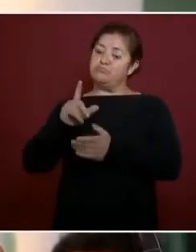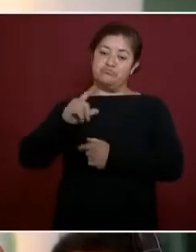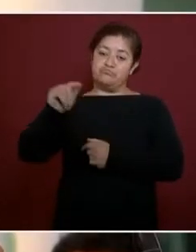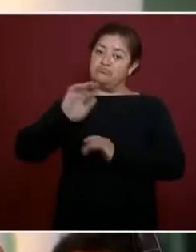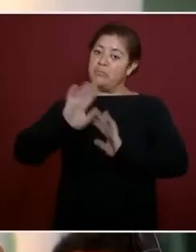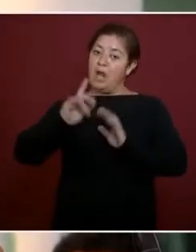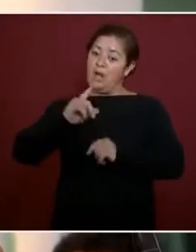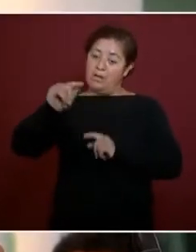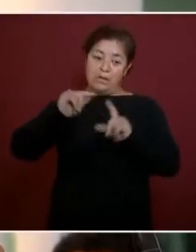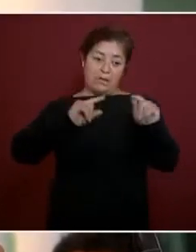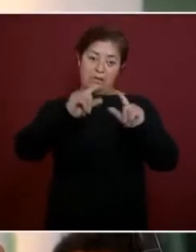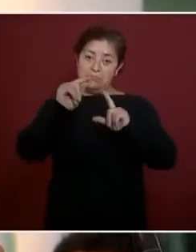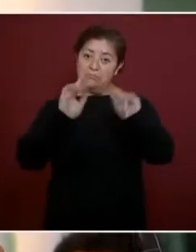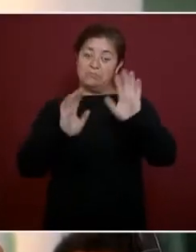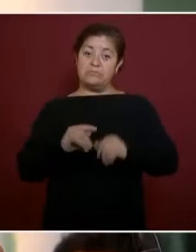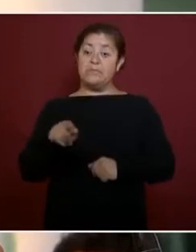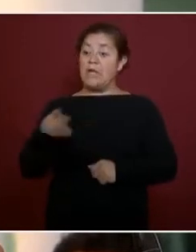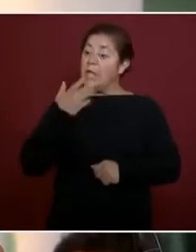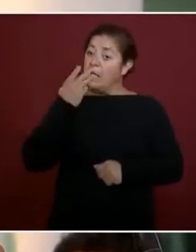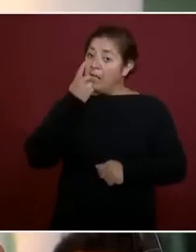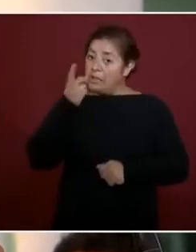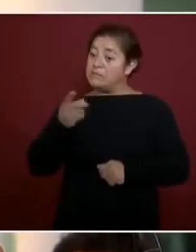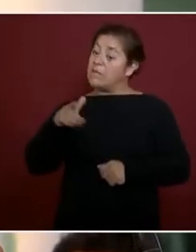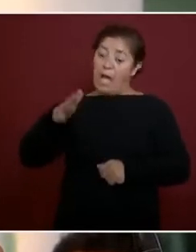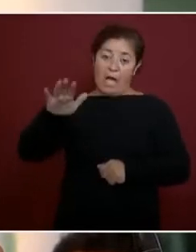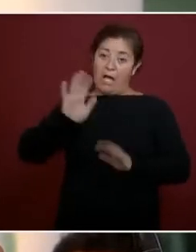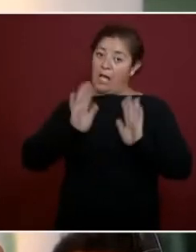Ya les dicen, ahuequen el ala.